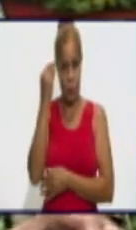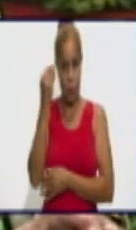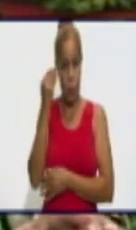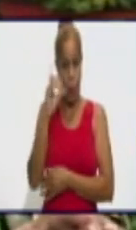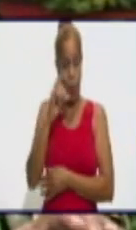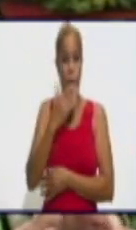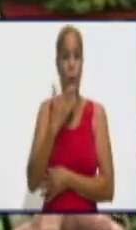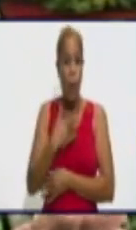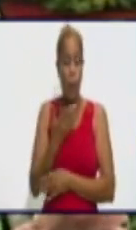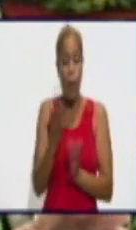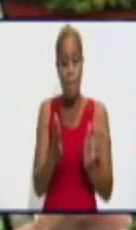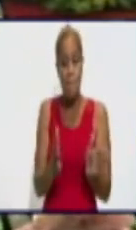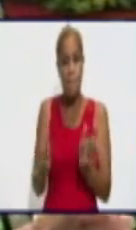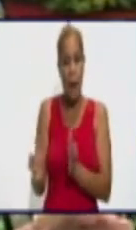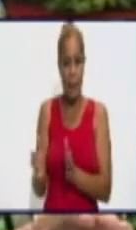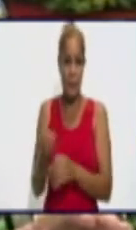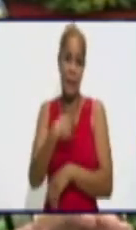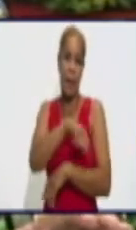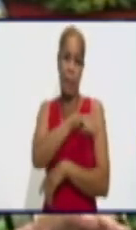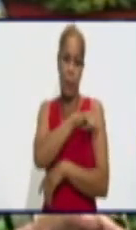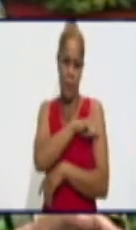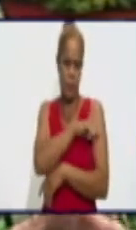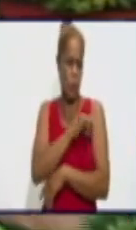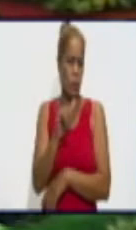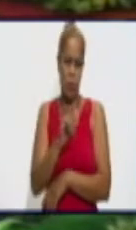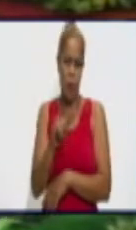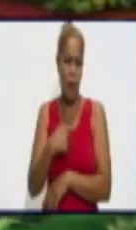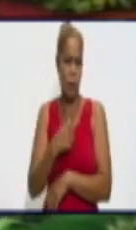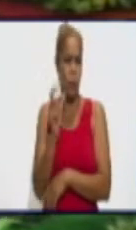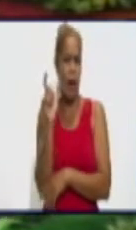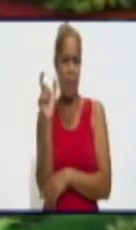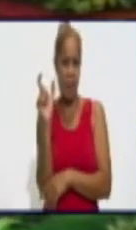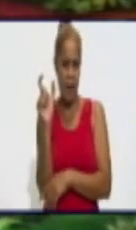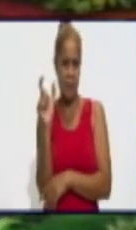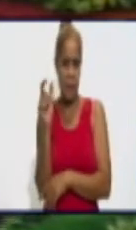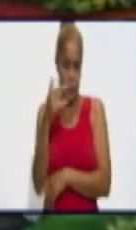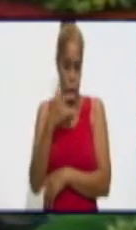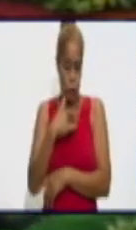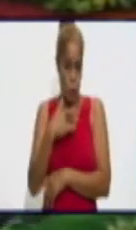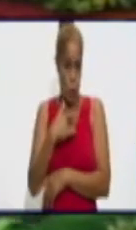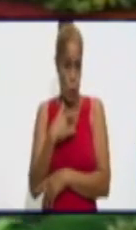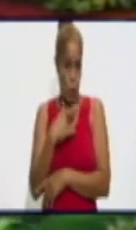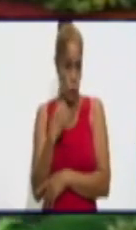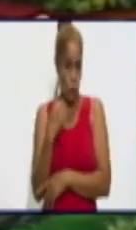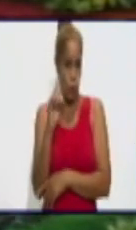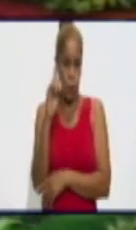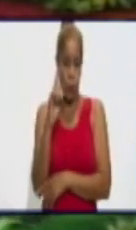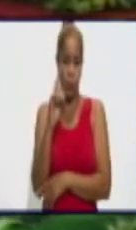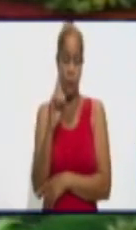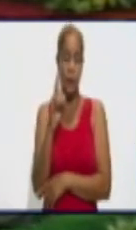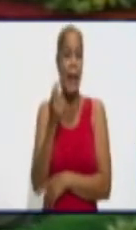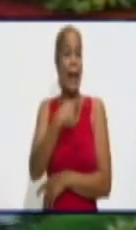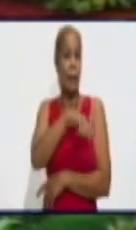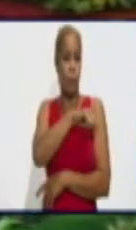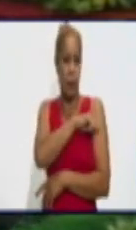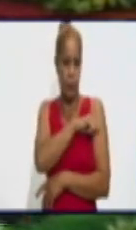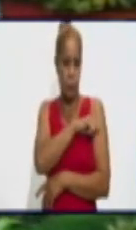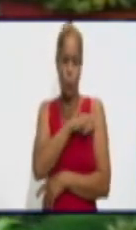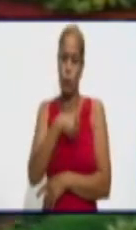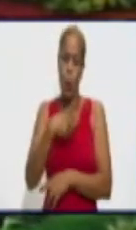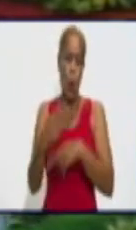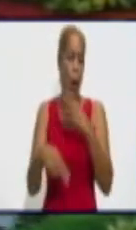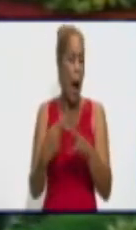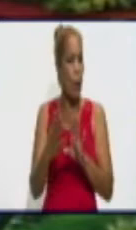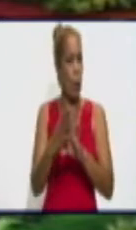una frase que dijo un día, yo soy el pueblo, compro en esa carnicería, hago la cola,